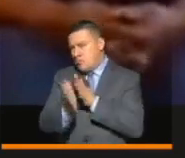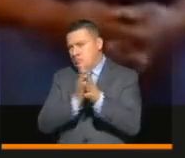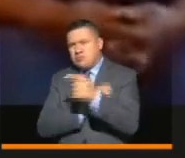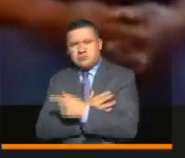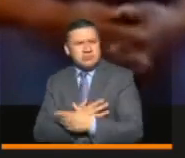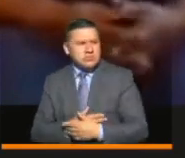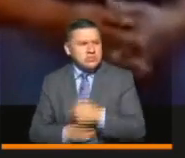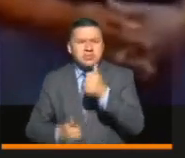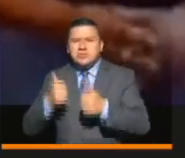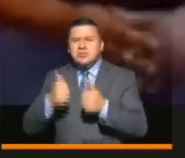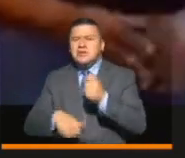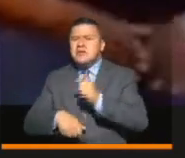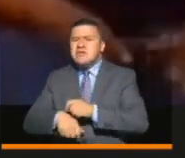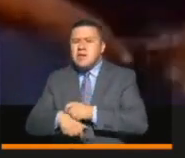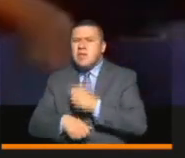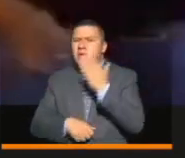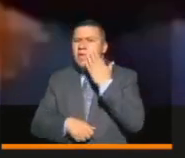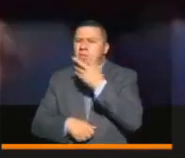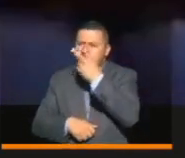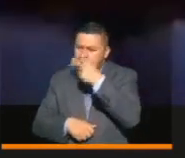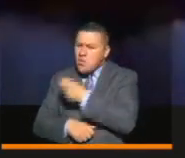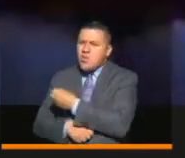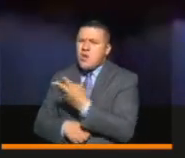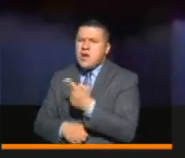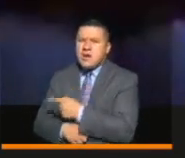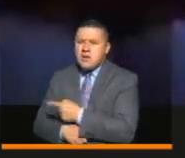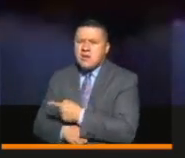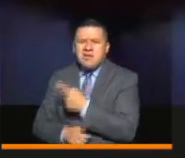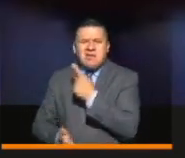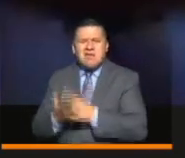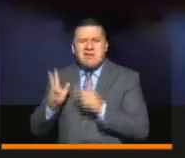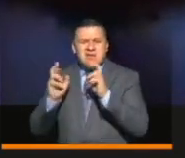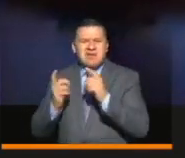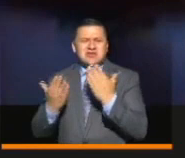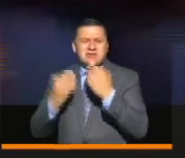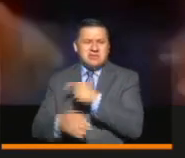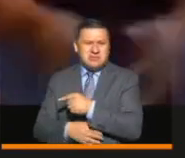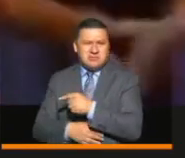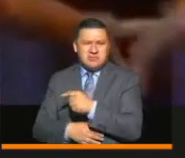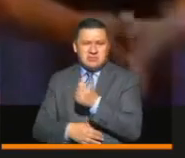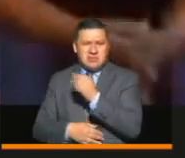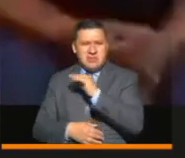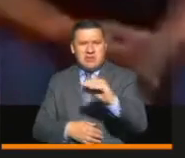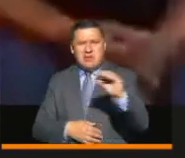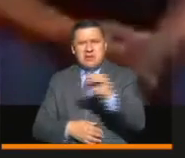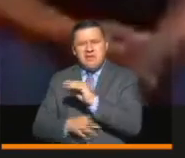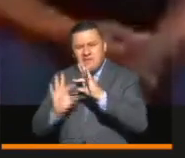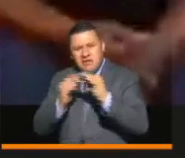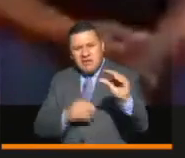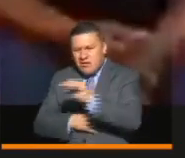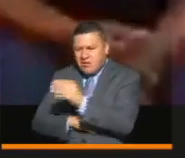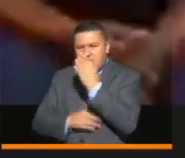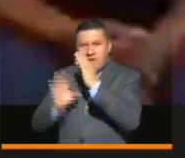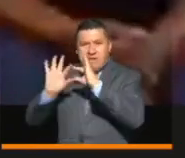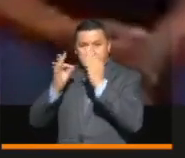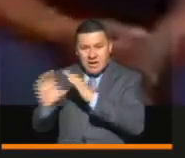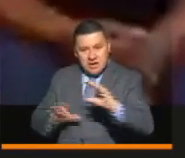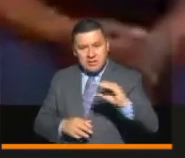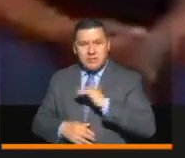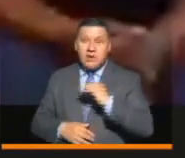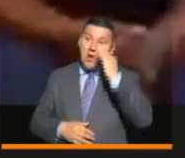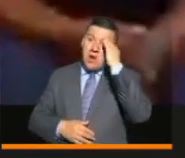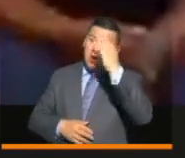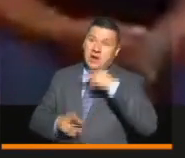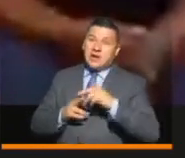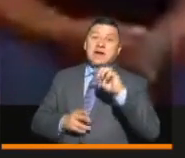cuánto llevas, cuántas hijas tienes, y en qué te ha servido esos recursos que te llegan en Familias en Acción. Hola,